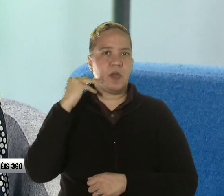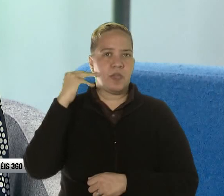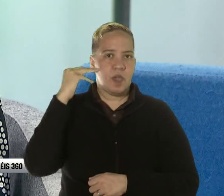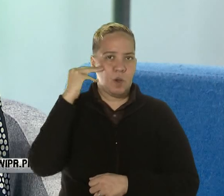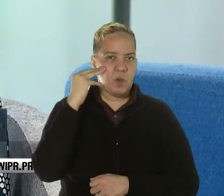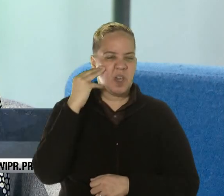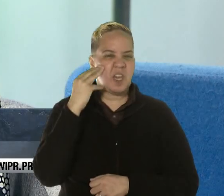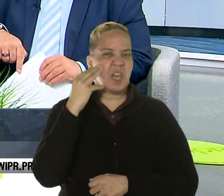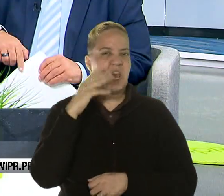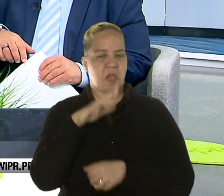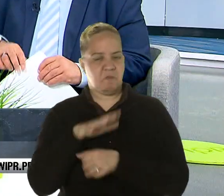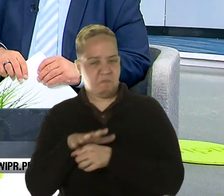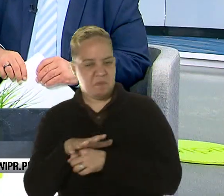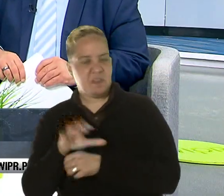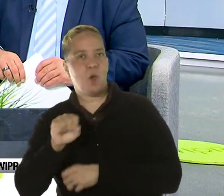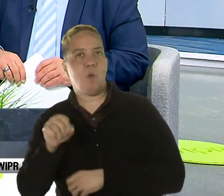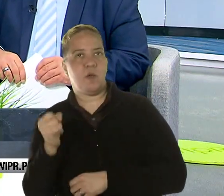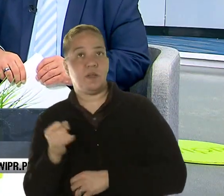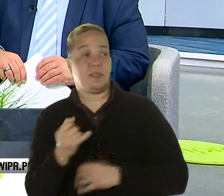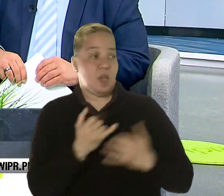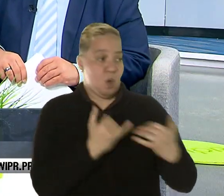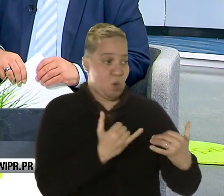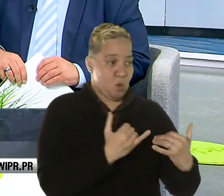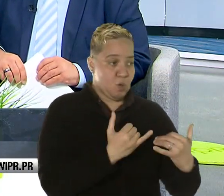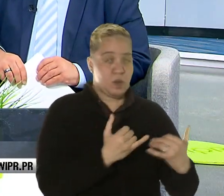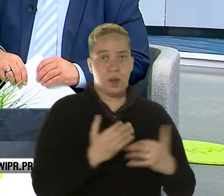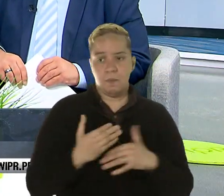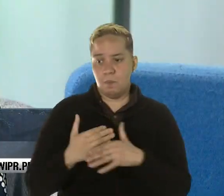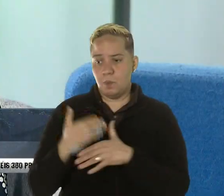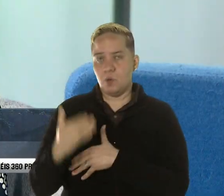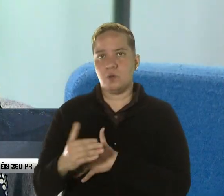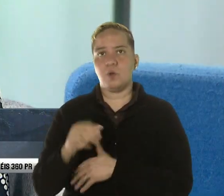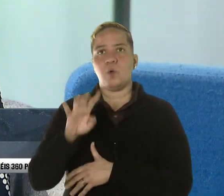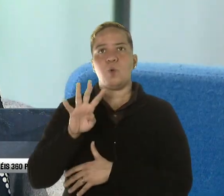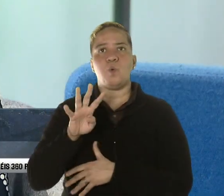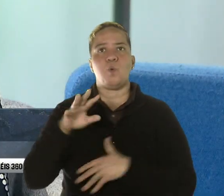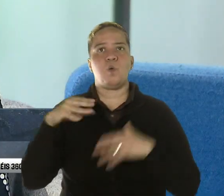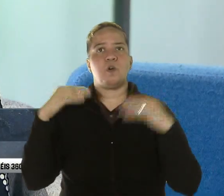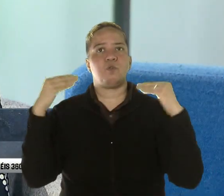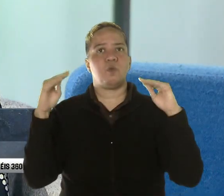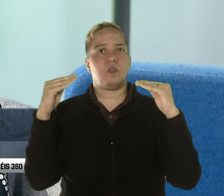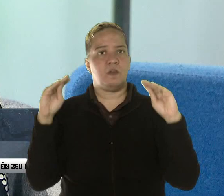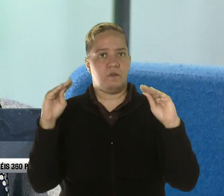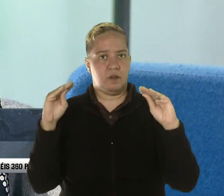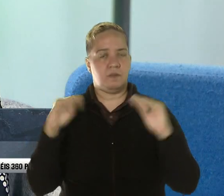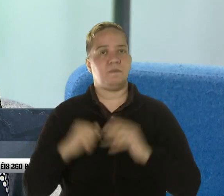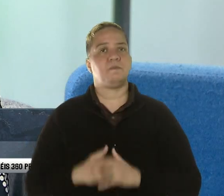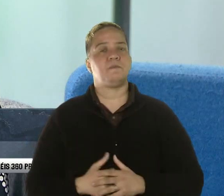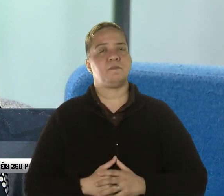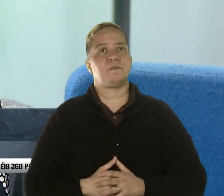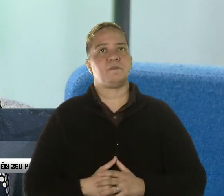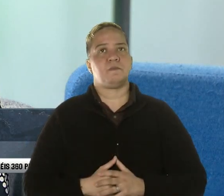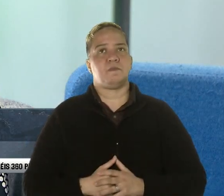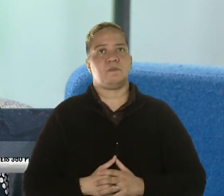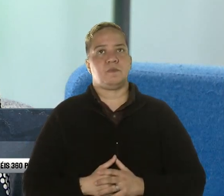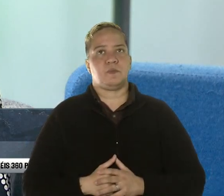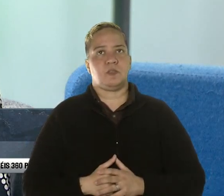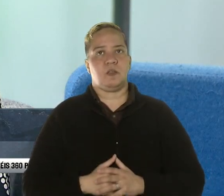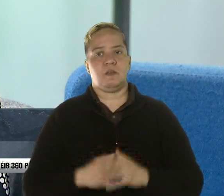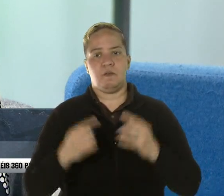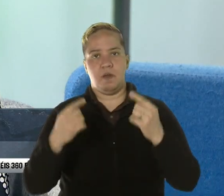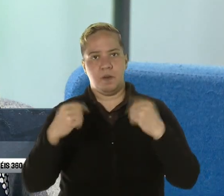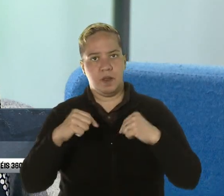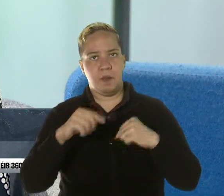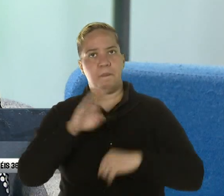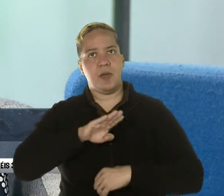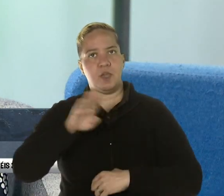algunos de San Juan. ¿Y ahora? Ahora tenemos la próxima cumbre, el 4 de abril. Van a asistir la región de Bayamón